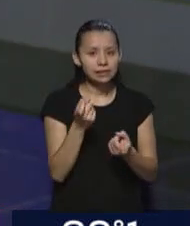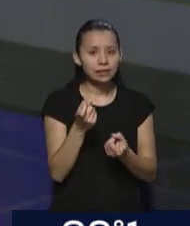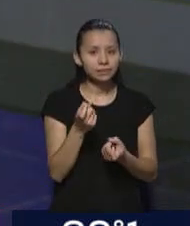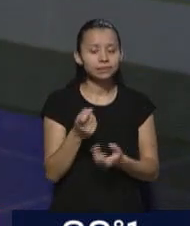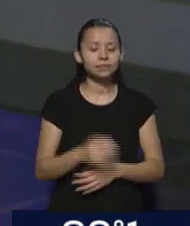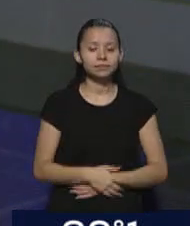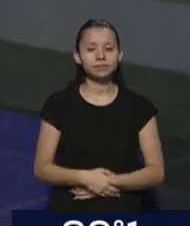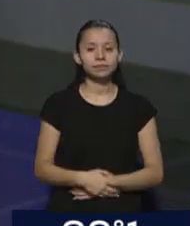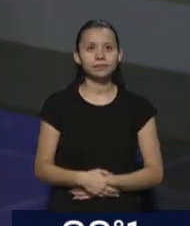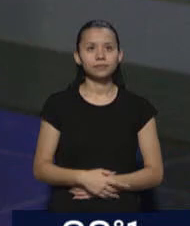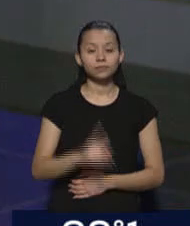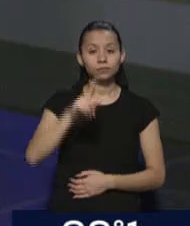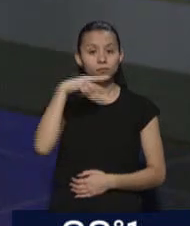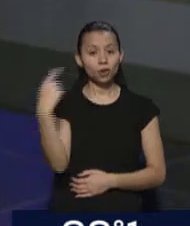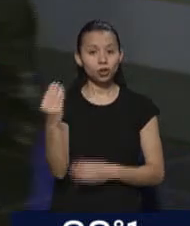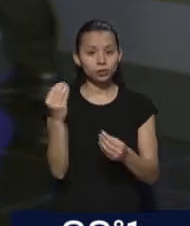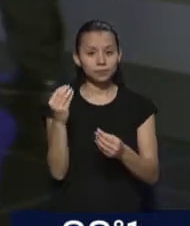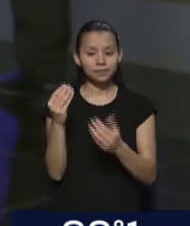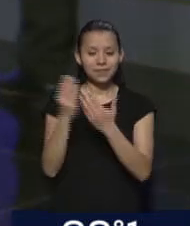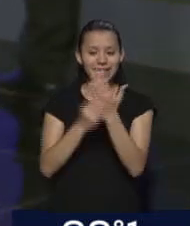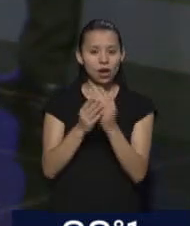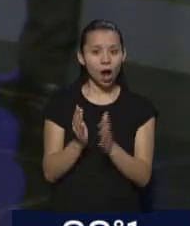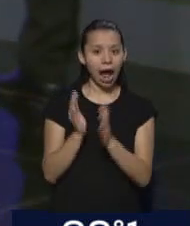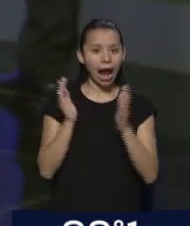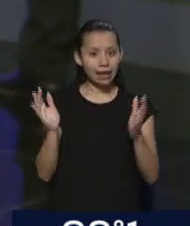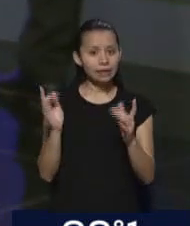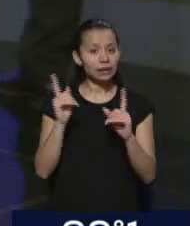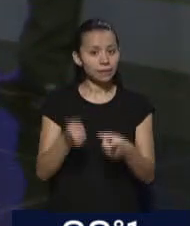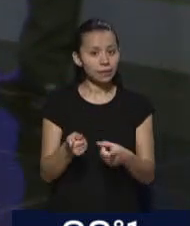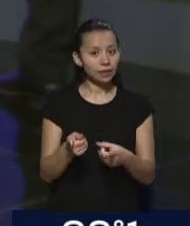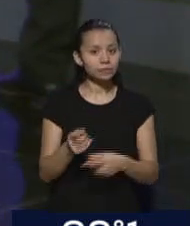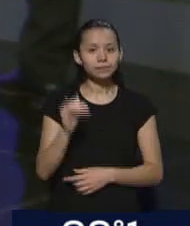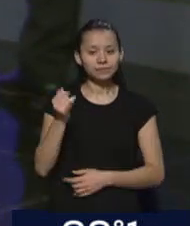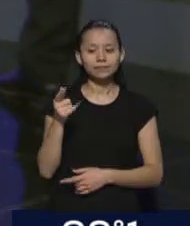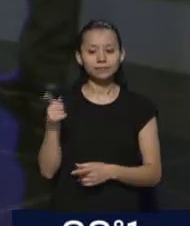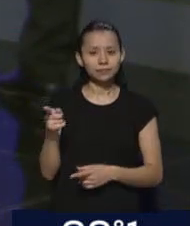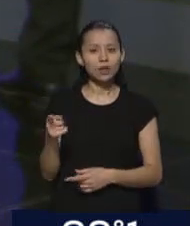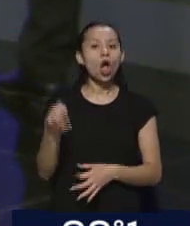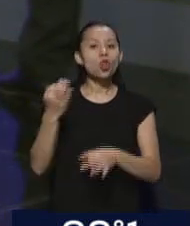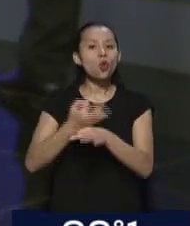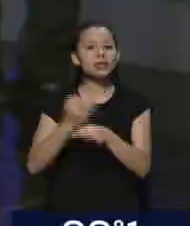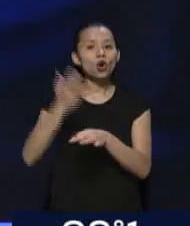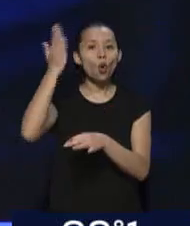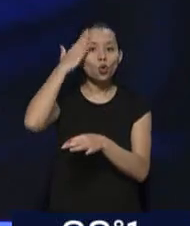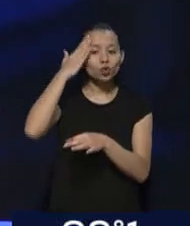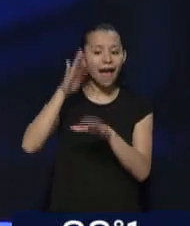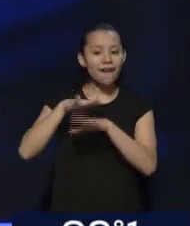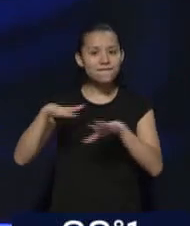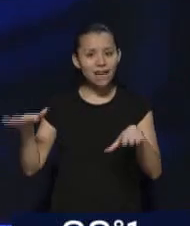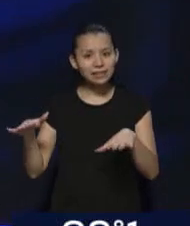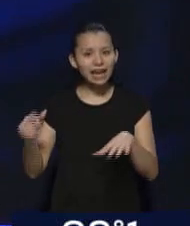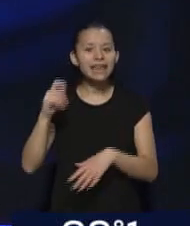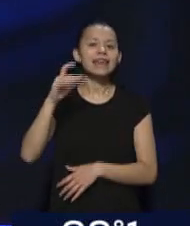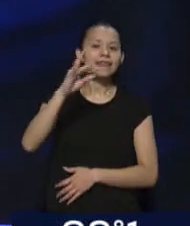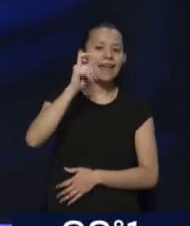allí. ¿El otro lo tenés allá? ¿Es el otro super ministerio, otra super organización? Esto es Educación, Cultura, Infancias y Dirección General de